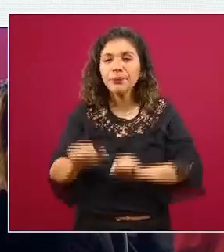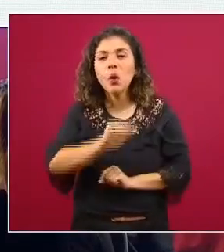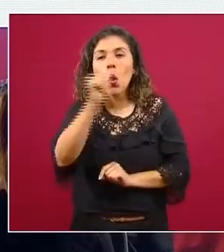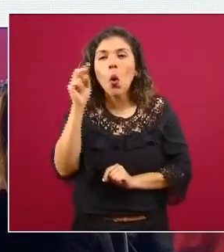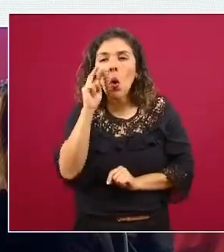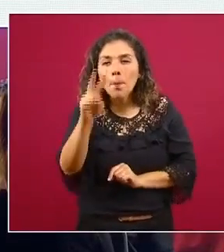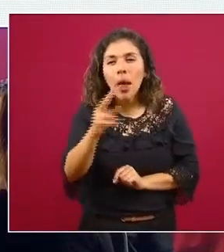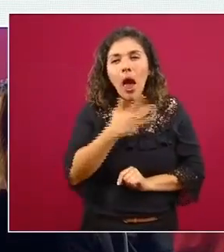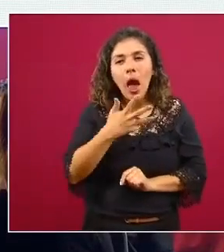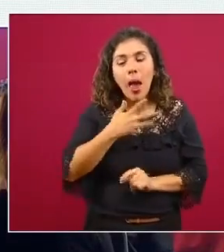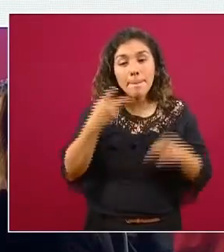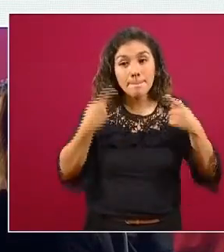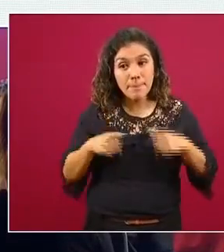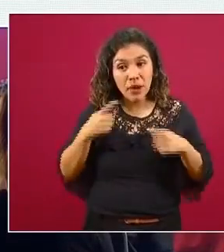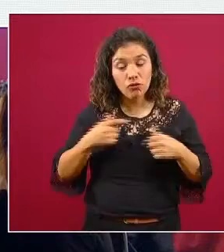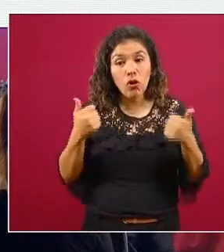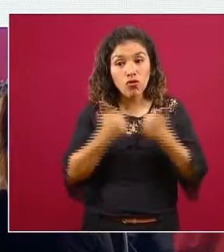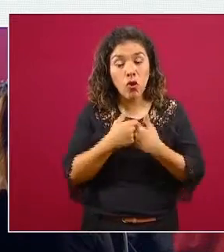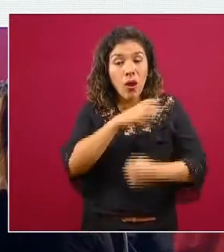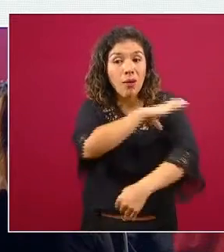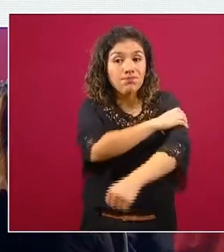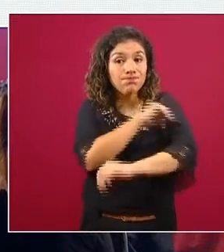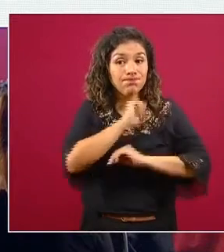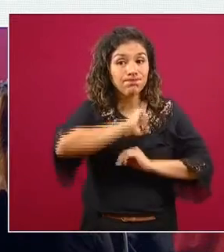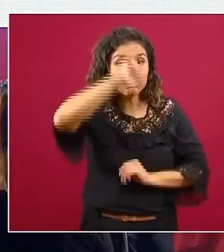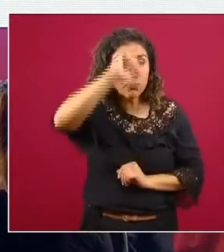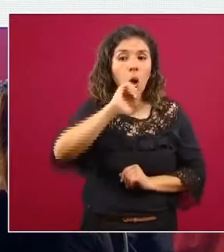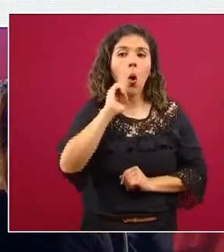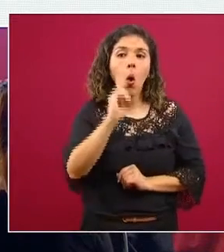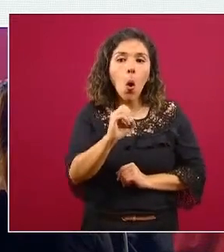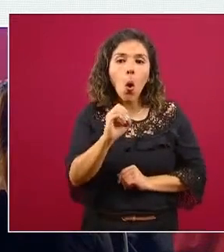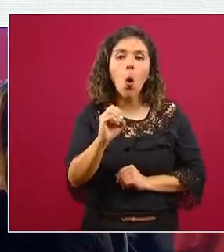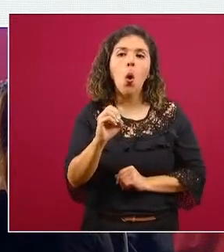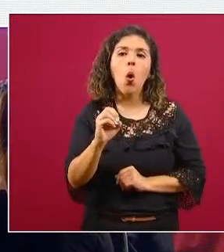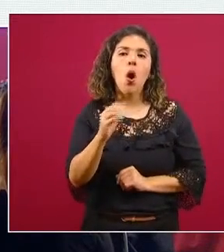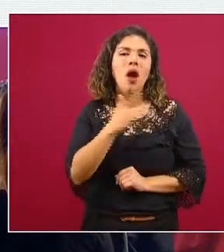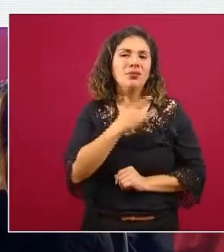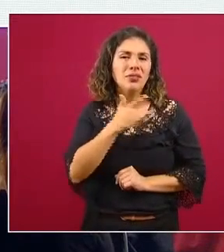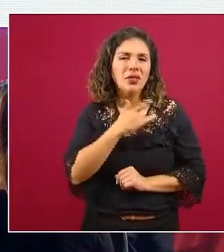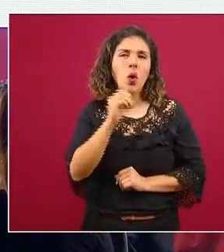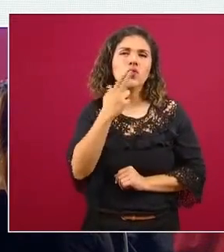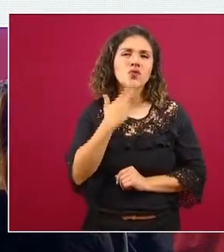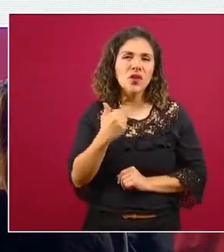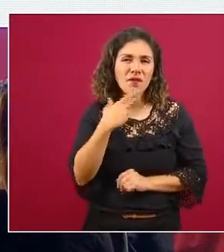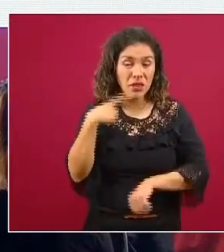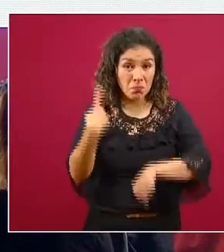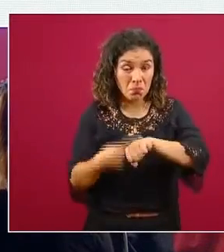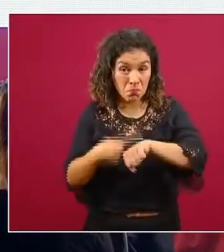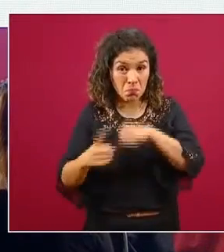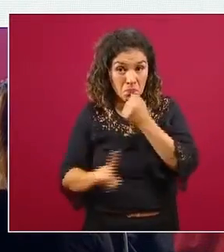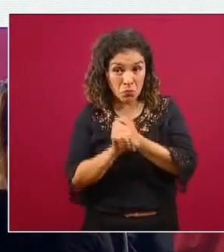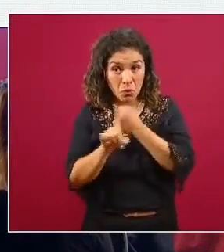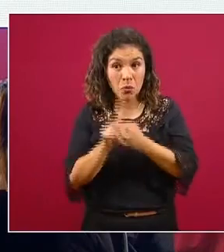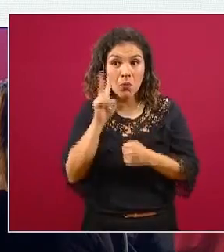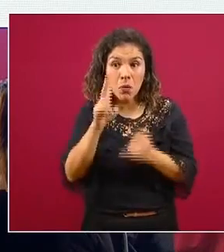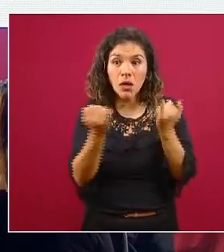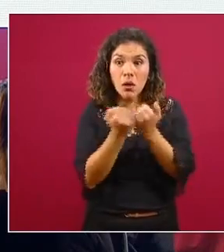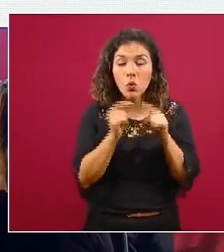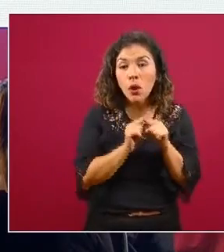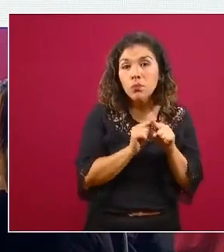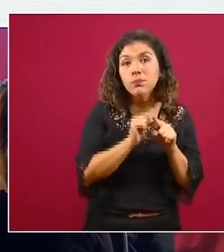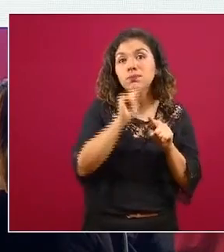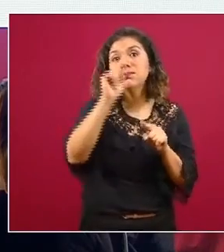alcanza a ver que personas con problemas de hipertensión o algún problema cardíaco y diabetes pues se ve el incremento